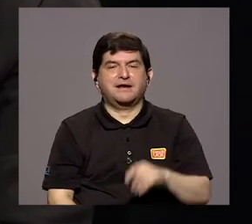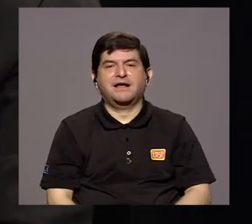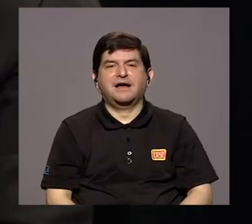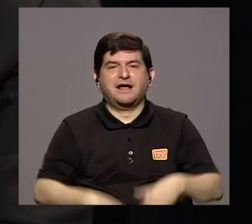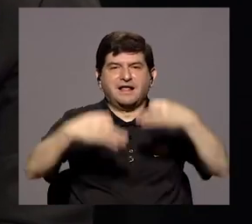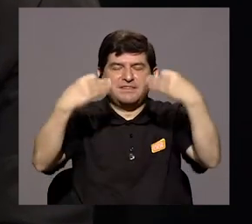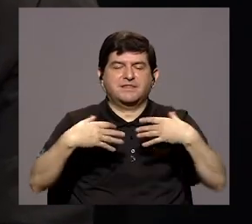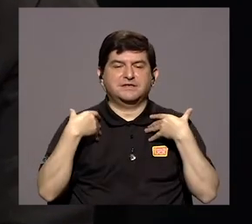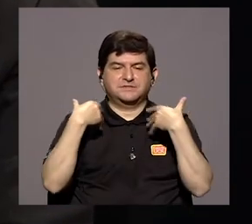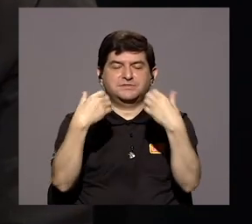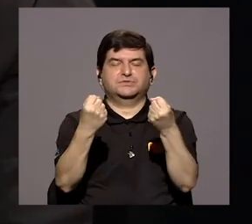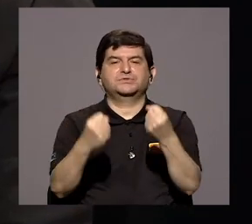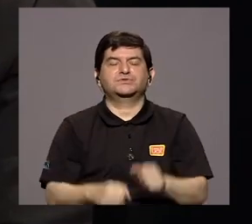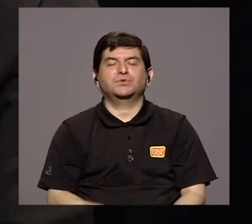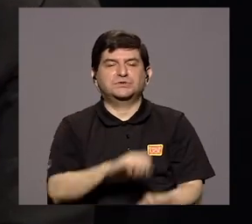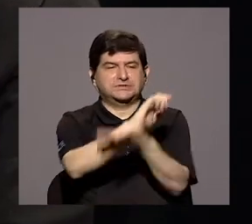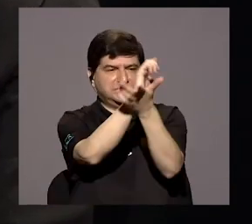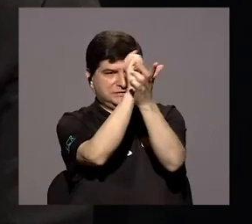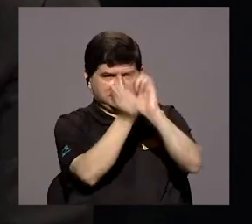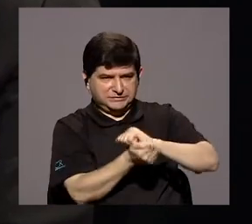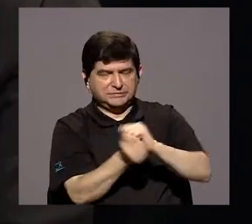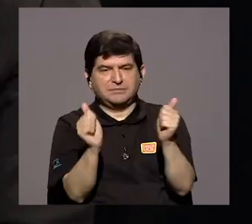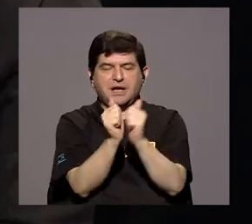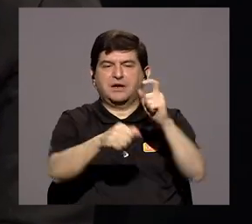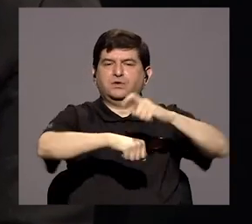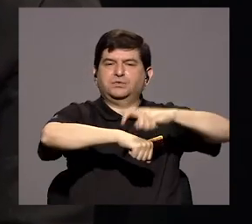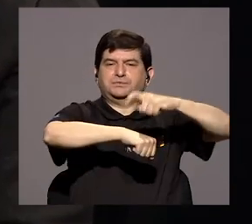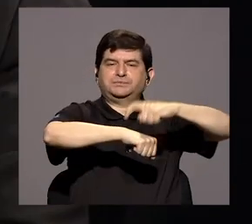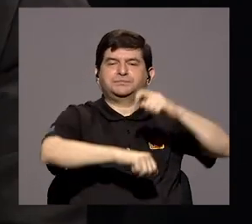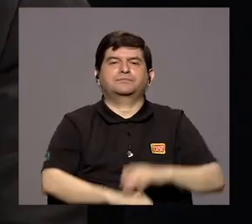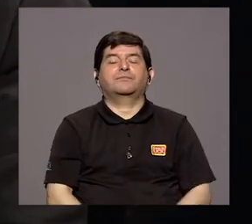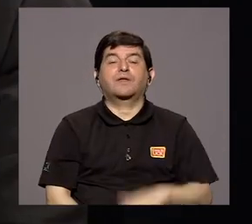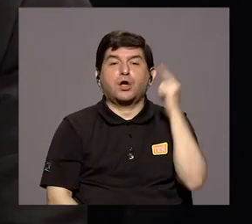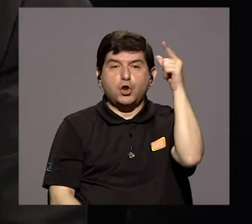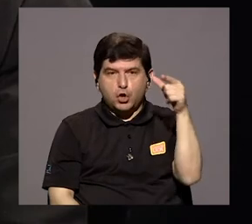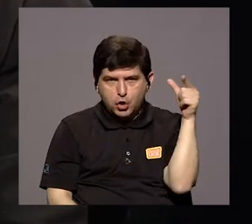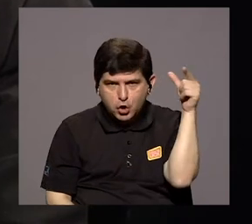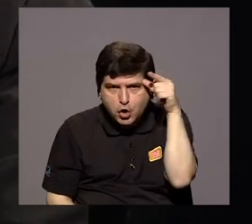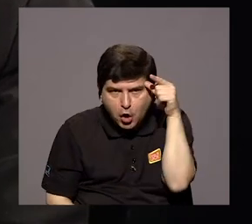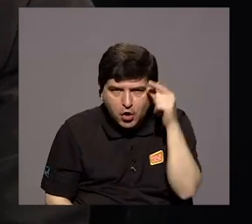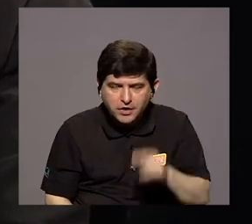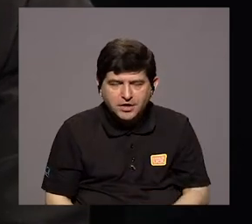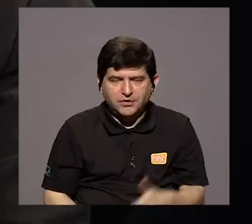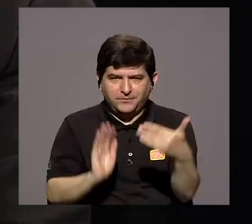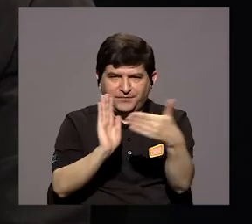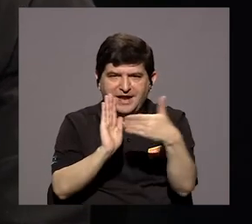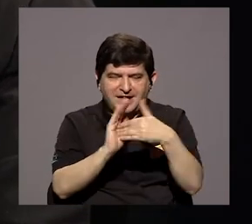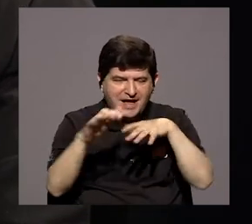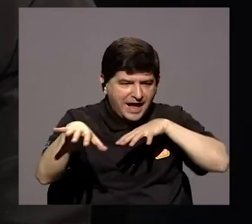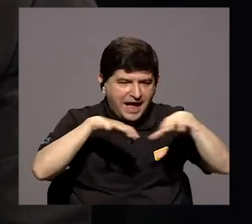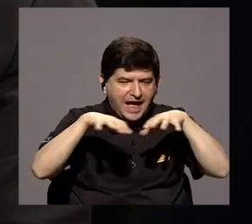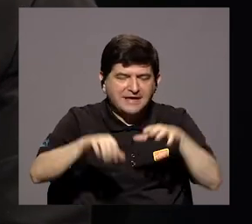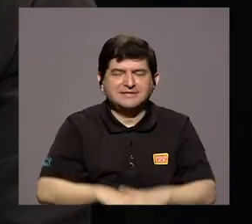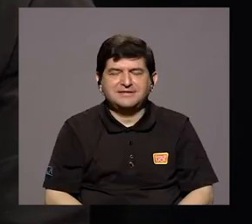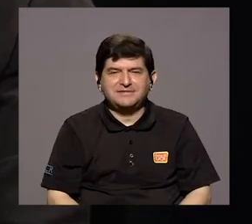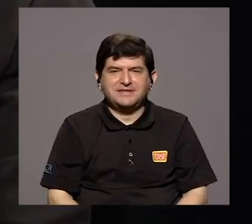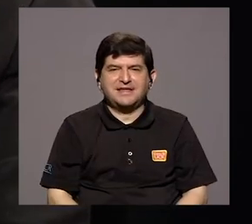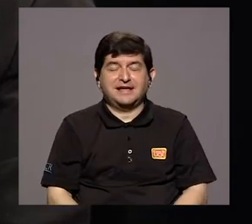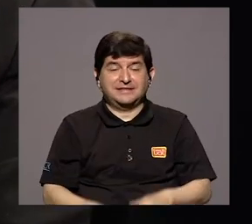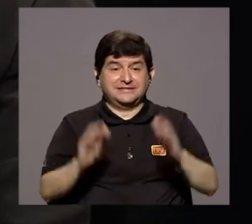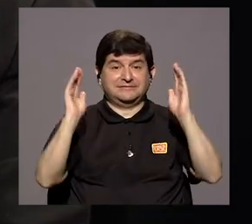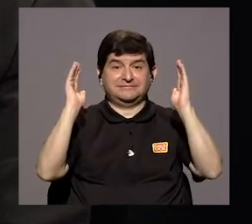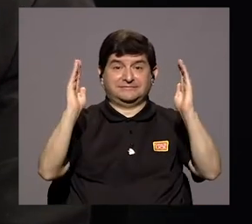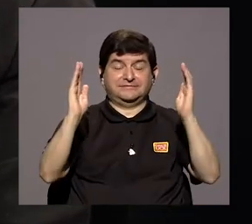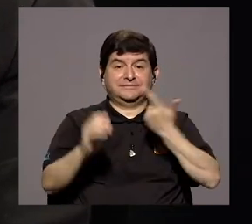que se van dando, que se van cambiando con el tiempo, lógicamente nuestras afectaciones de actividades masivas y todo esto